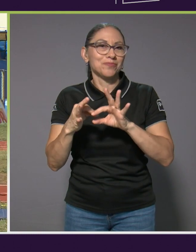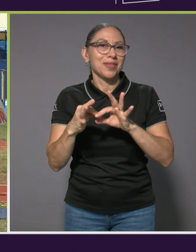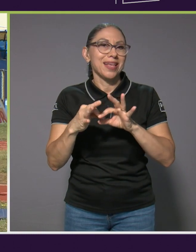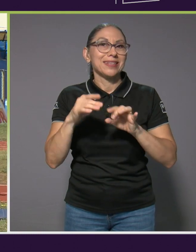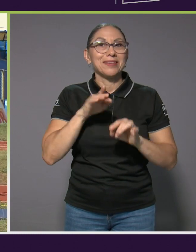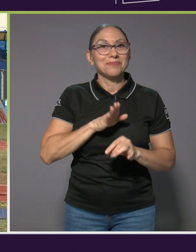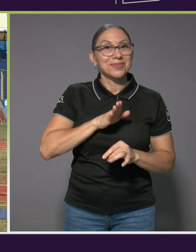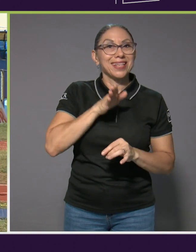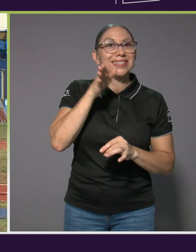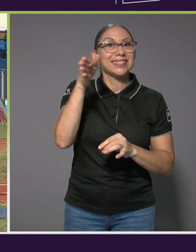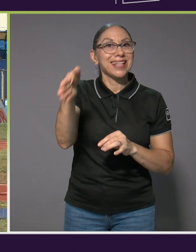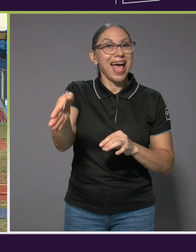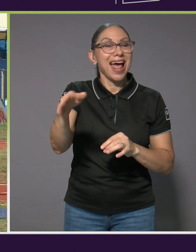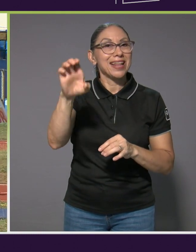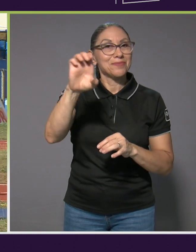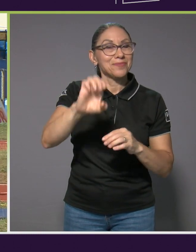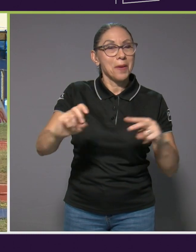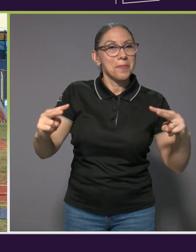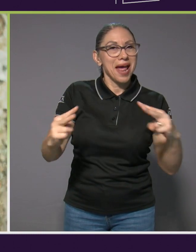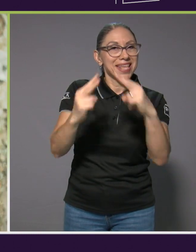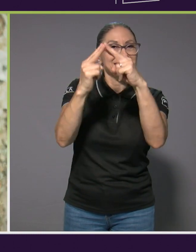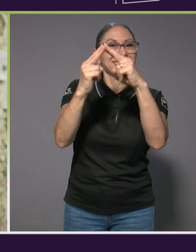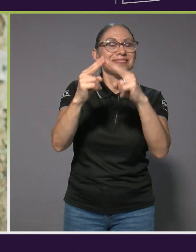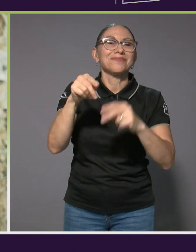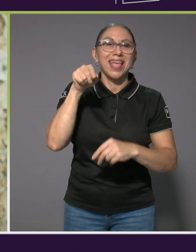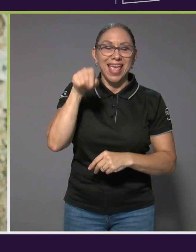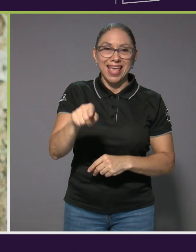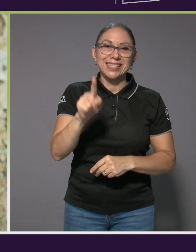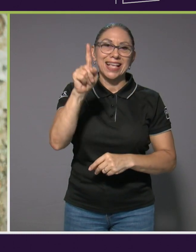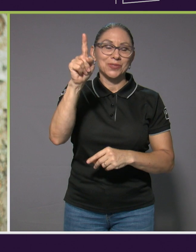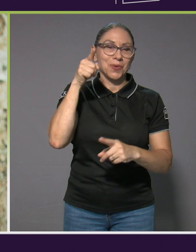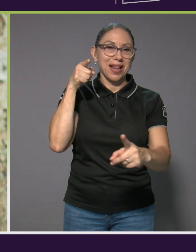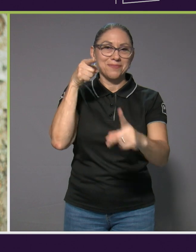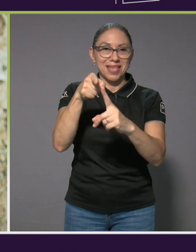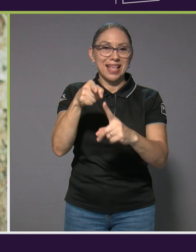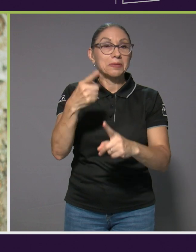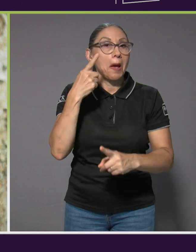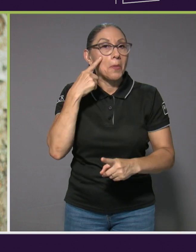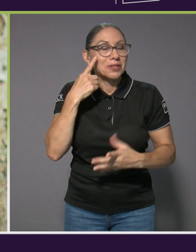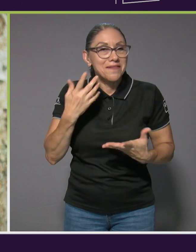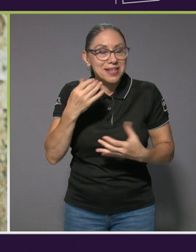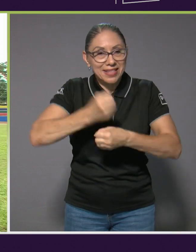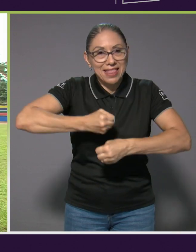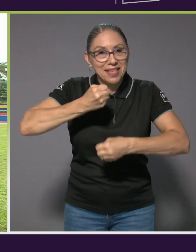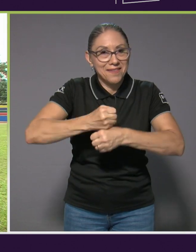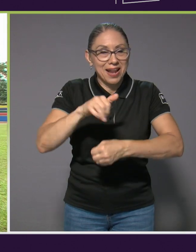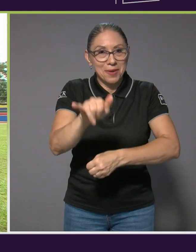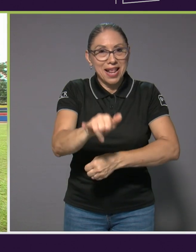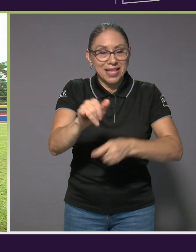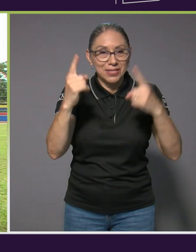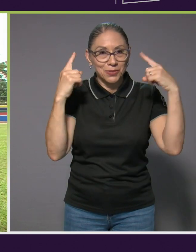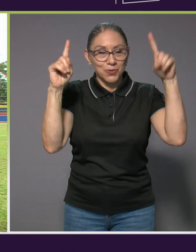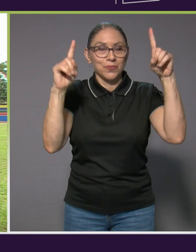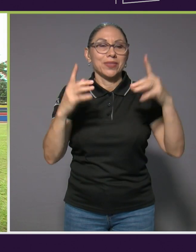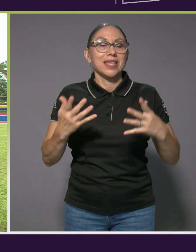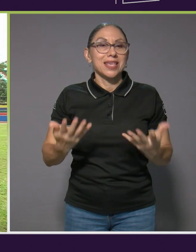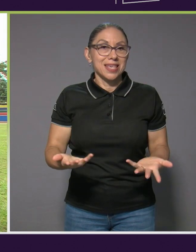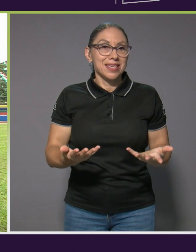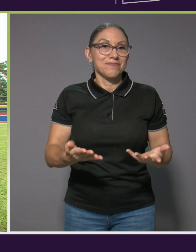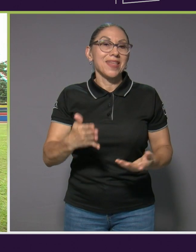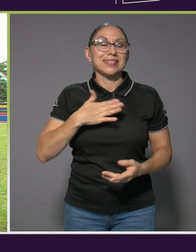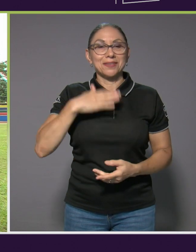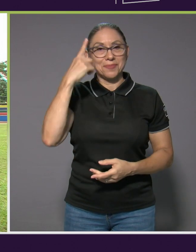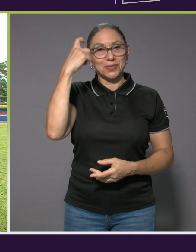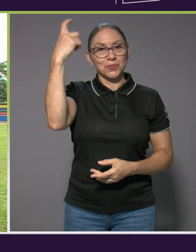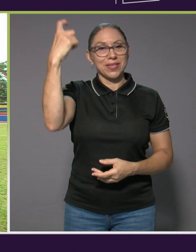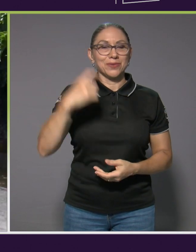estar en, en París, esa es una de las metas, vamos a ver, a trabajar para eso, y, y ese es mi sueño.